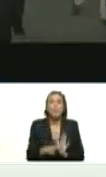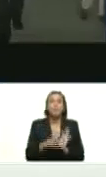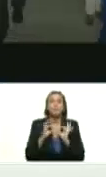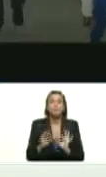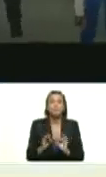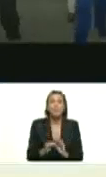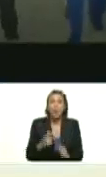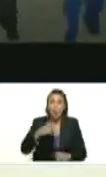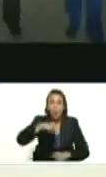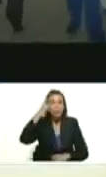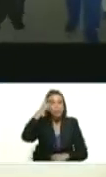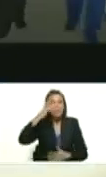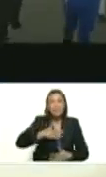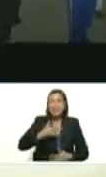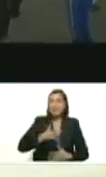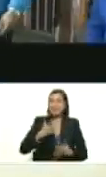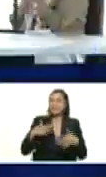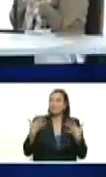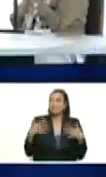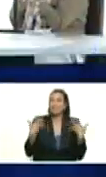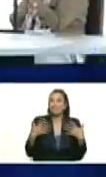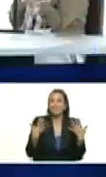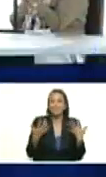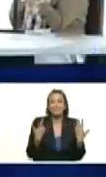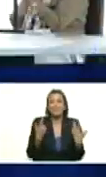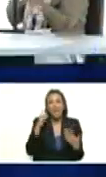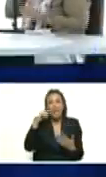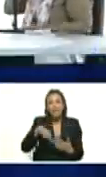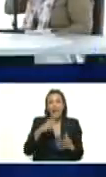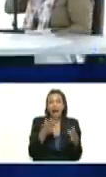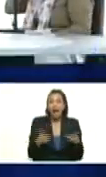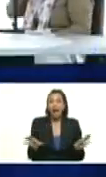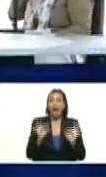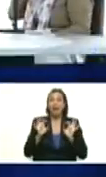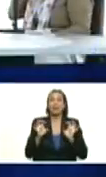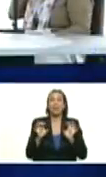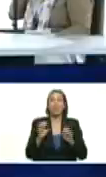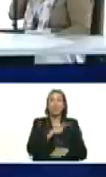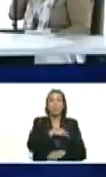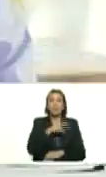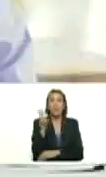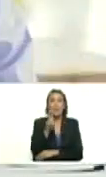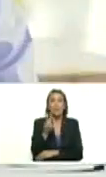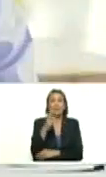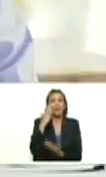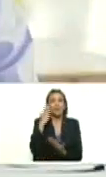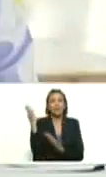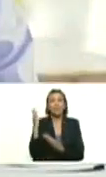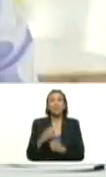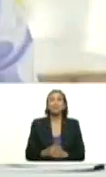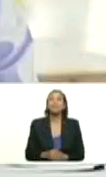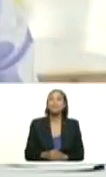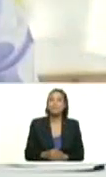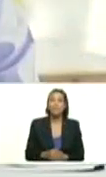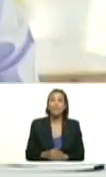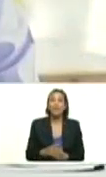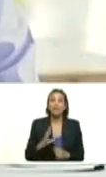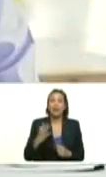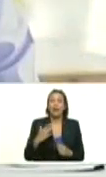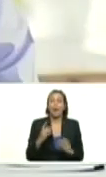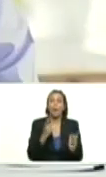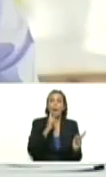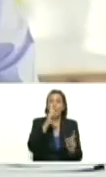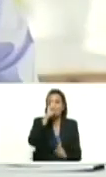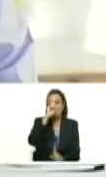Y hoy me da mucha alegría en este acto especial de la gran misión Venezuela Bella dar un pase